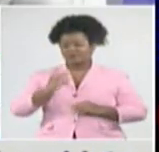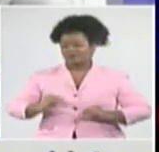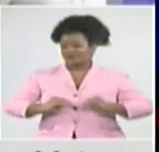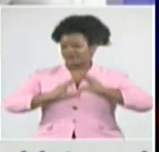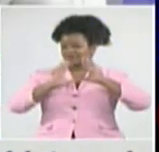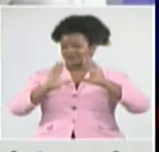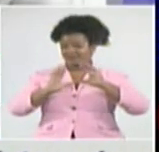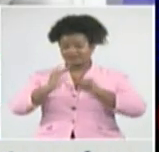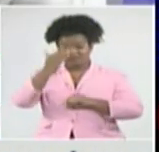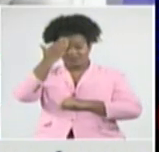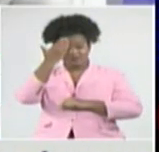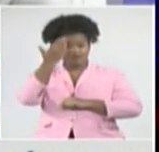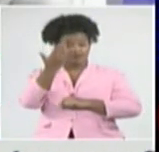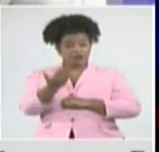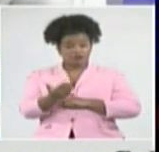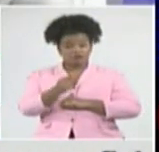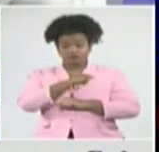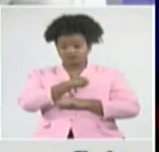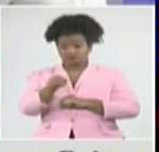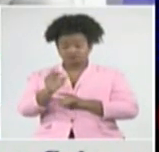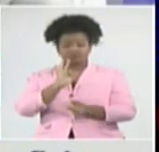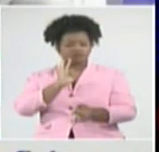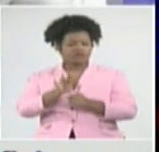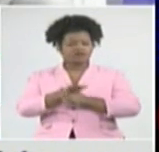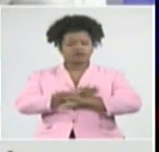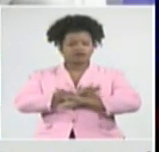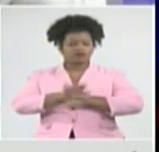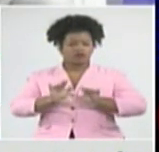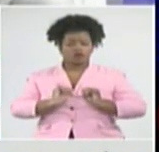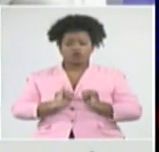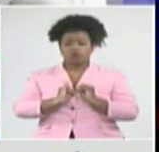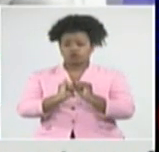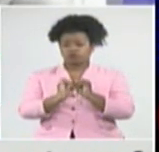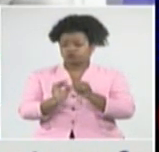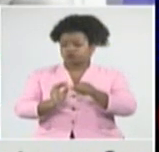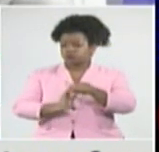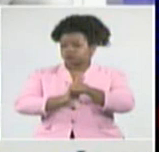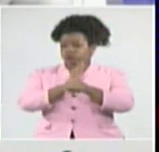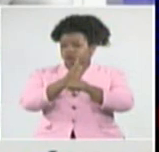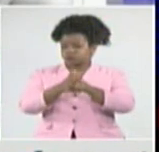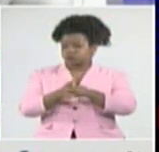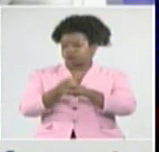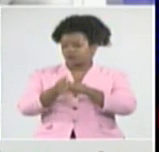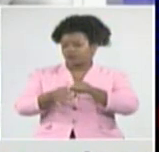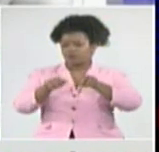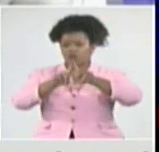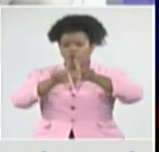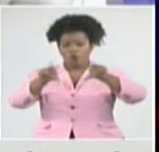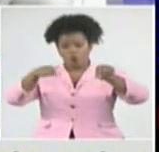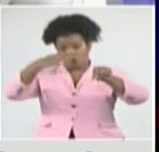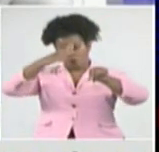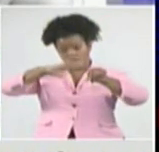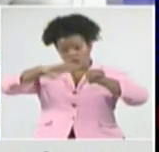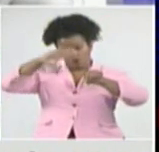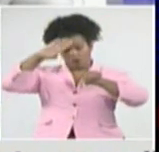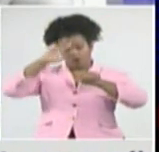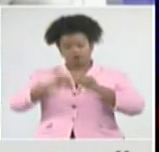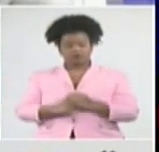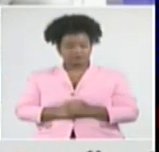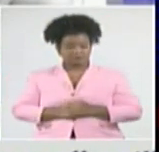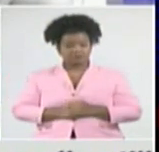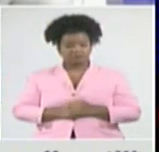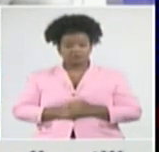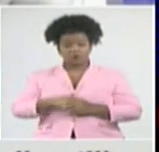Para saludarle, comenzamos ya el análisis de la situación epidemiológica debido al impacto de la COVID-19 en territorio nacional. Es